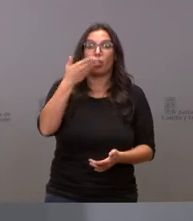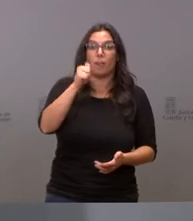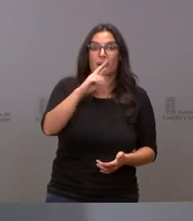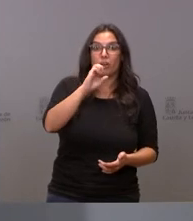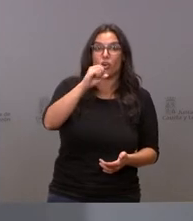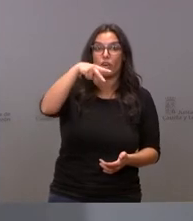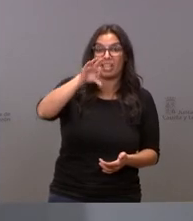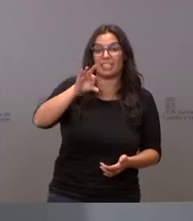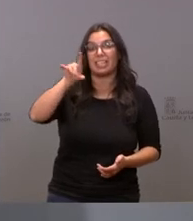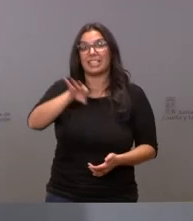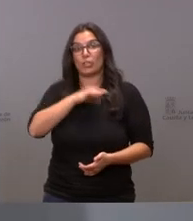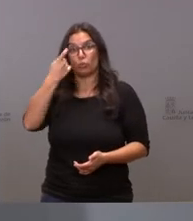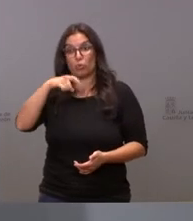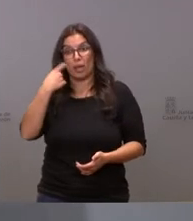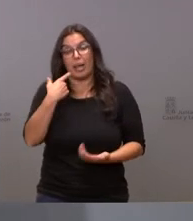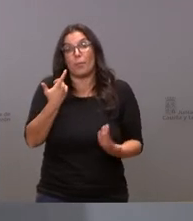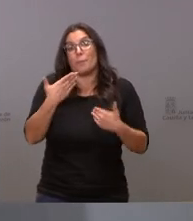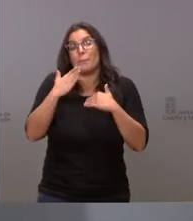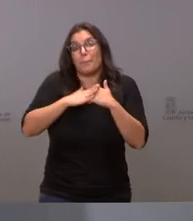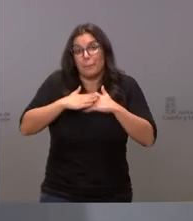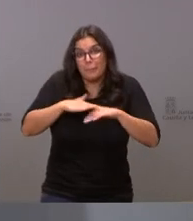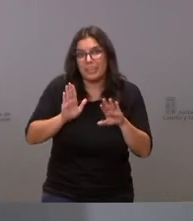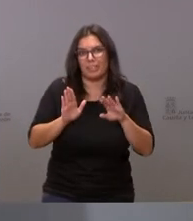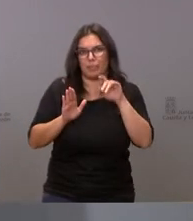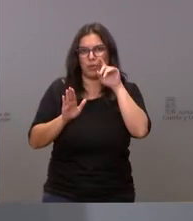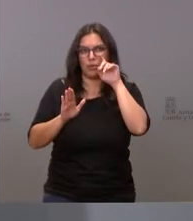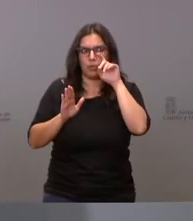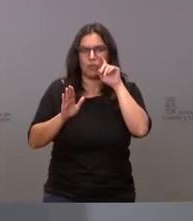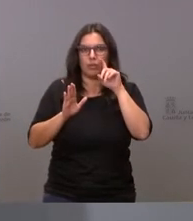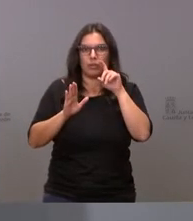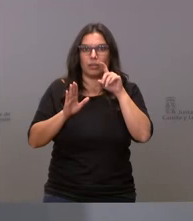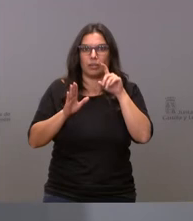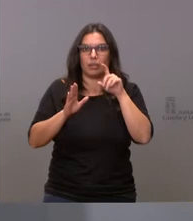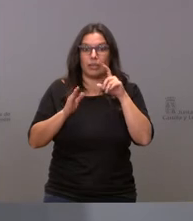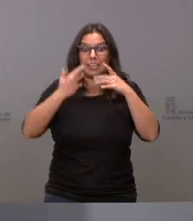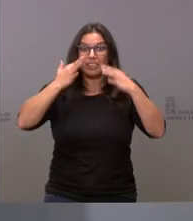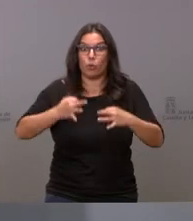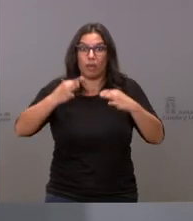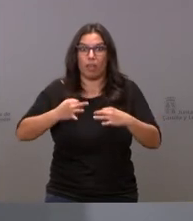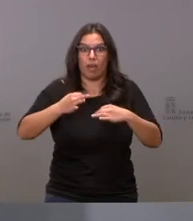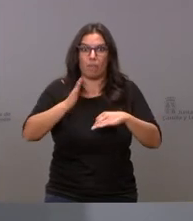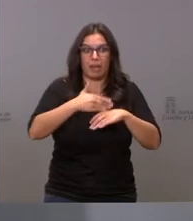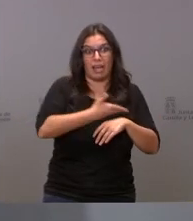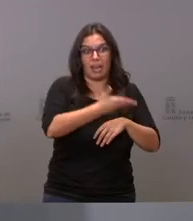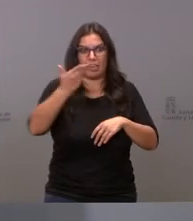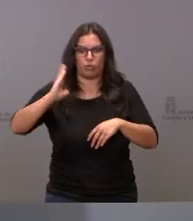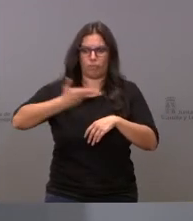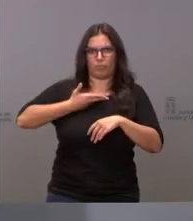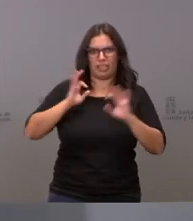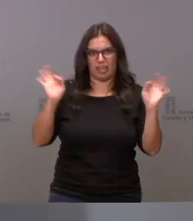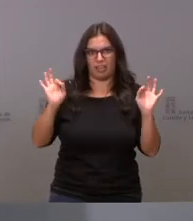es que al menos al menos garanticen la integridad física de los miembros del parlamento